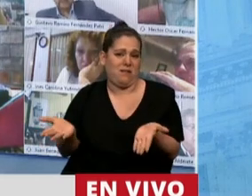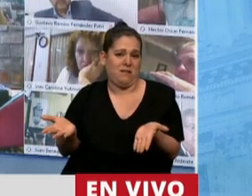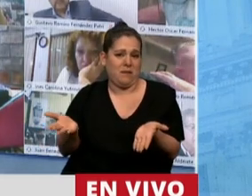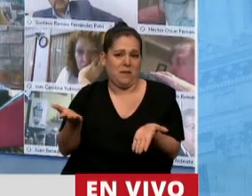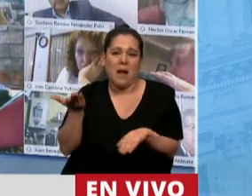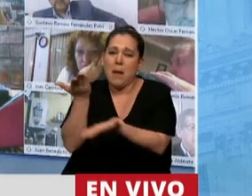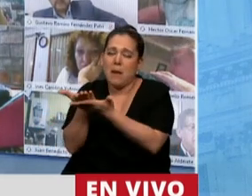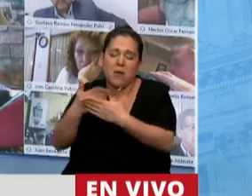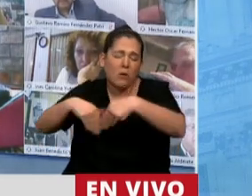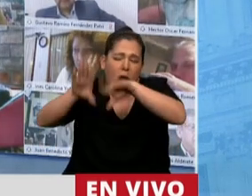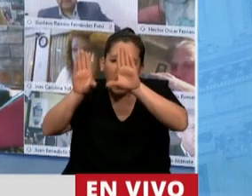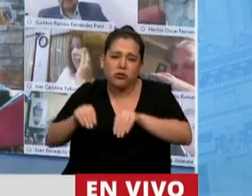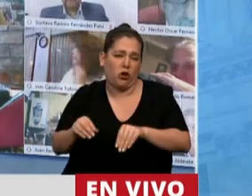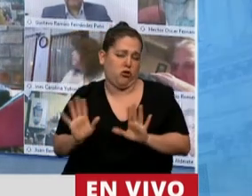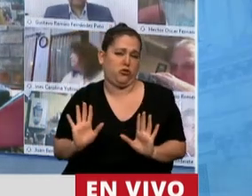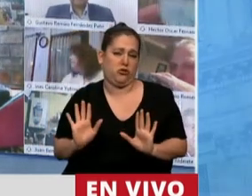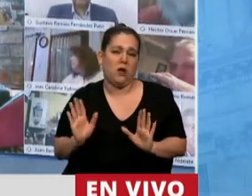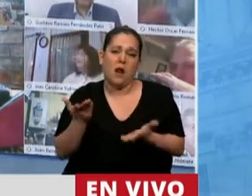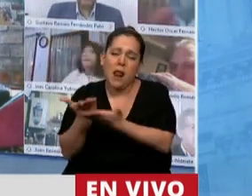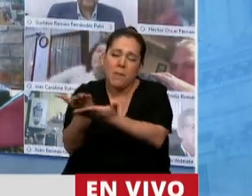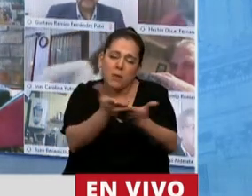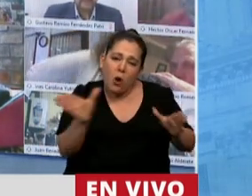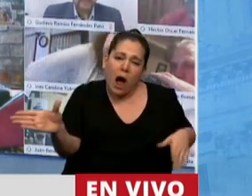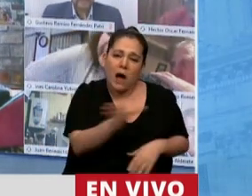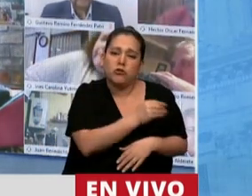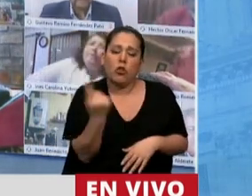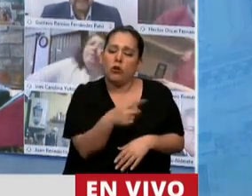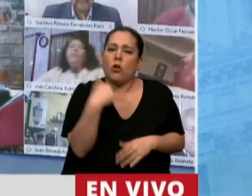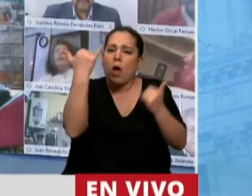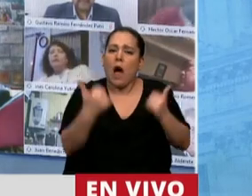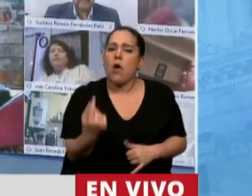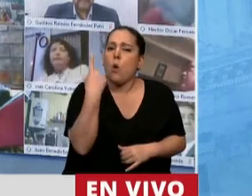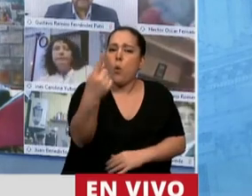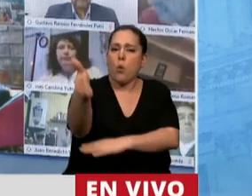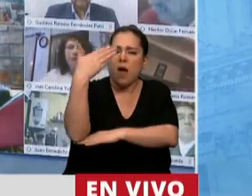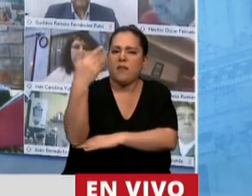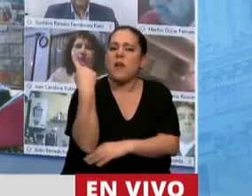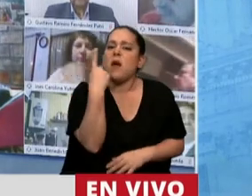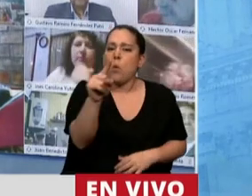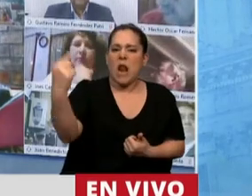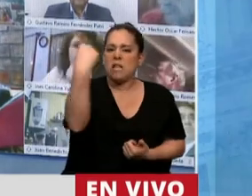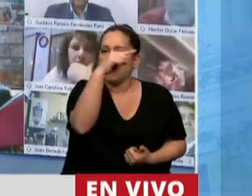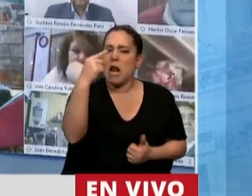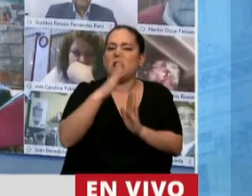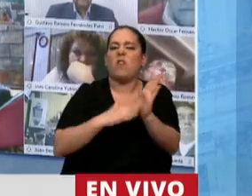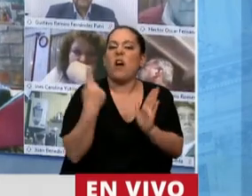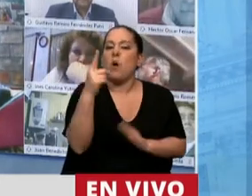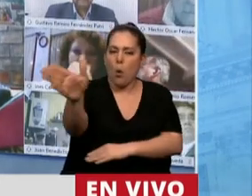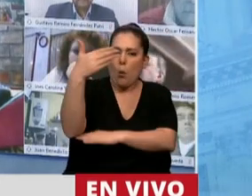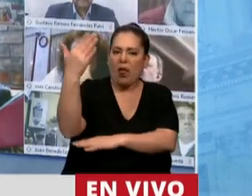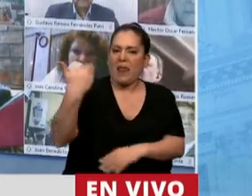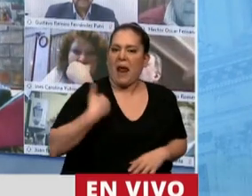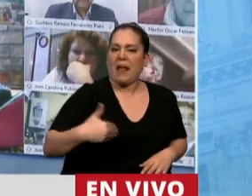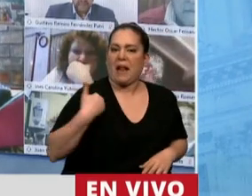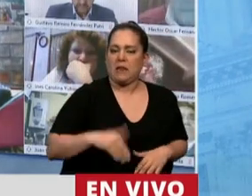a todos porque todos tenemos una sola bandera que es la celeste y blanca y cada uno